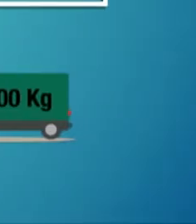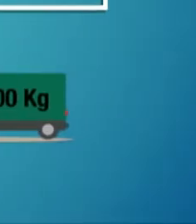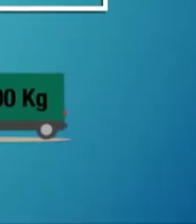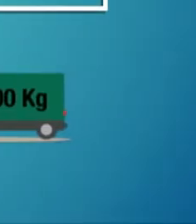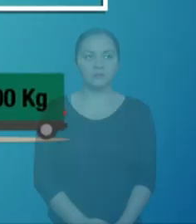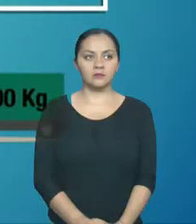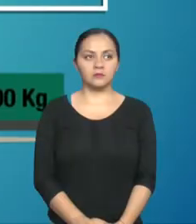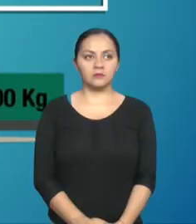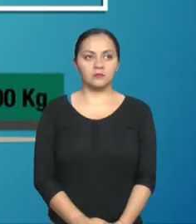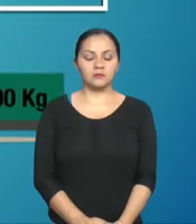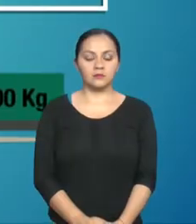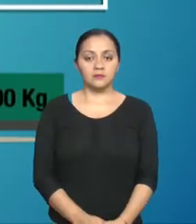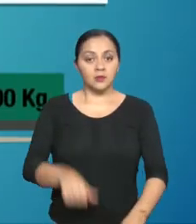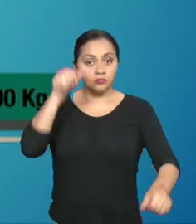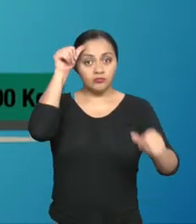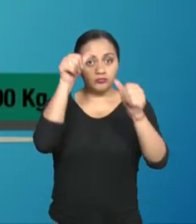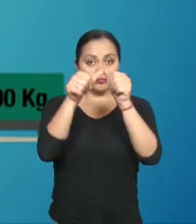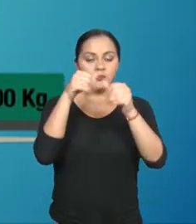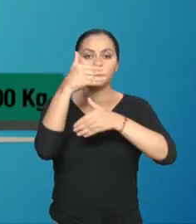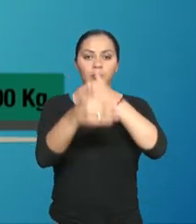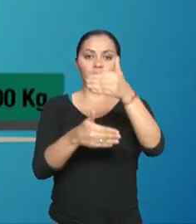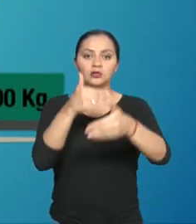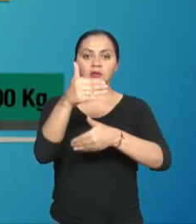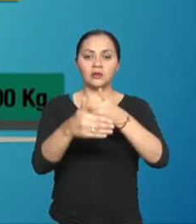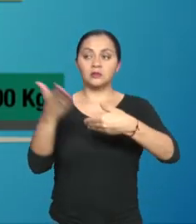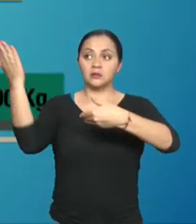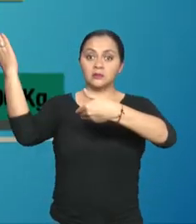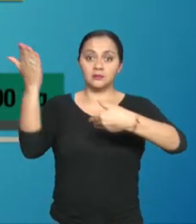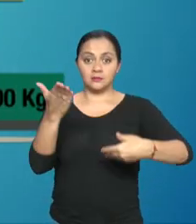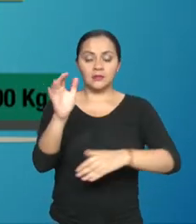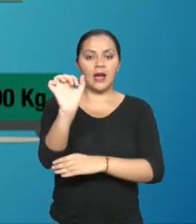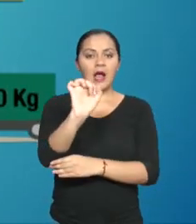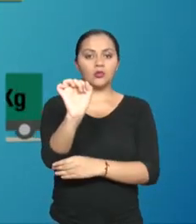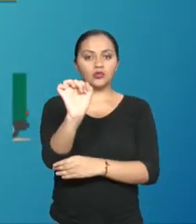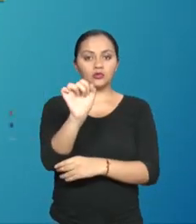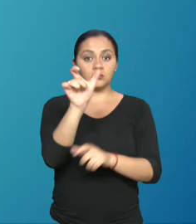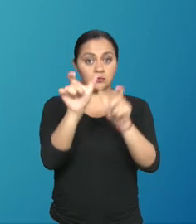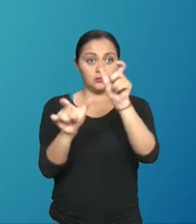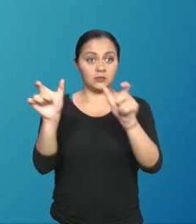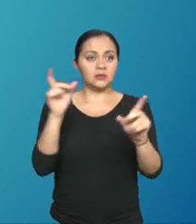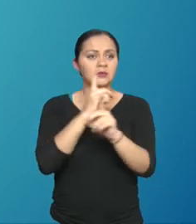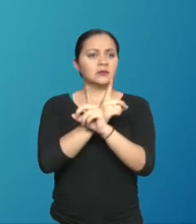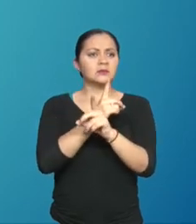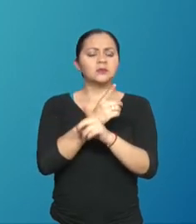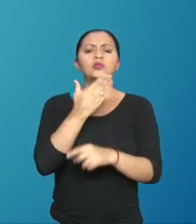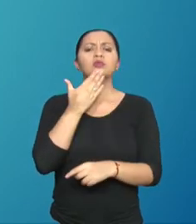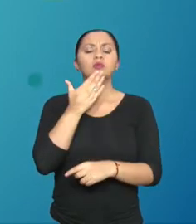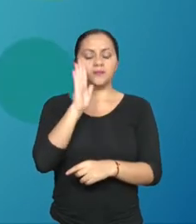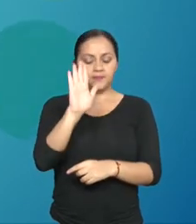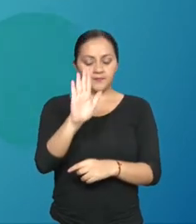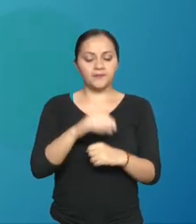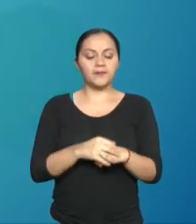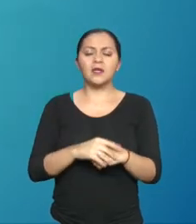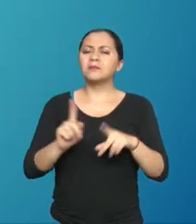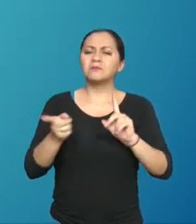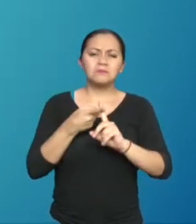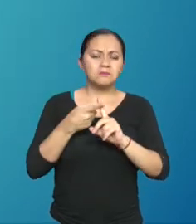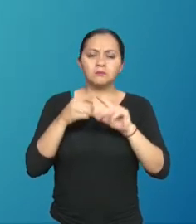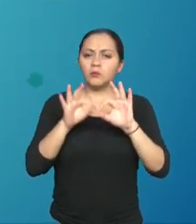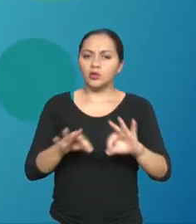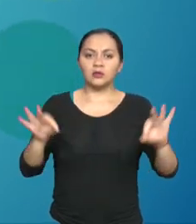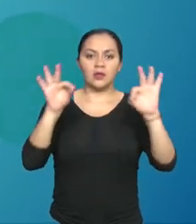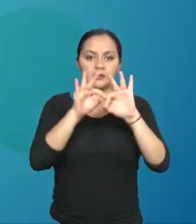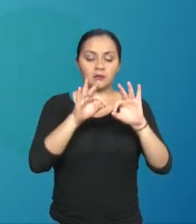Recuerda que para iniciar el proceso de importación de vehículos para personas con discapacidad es indispensable la